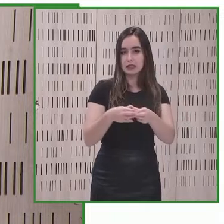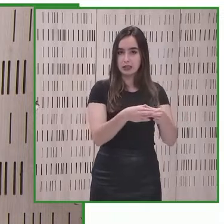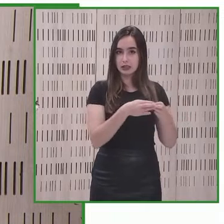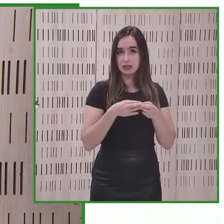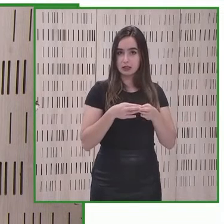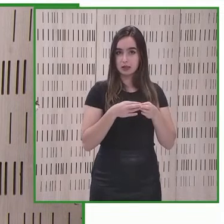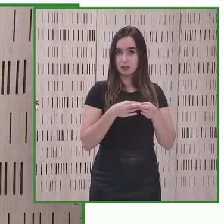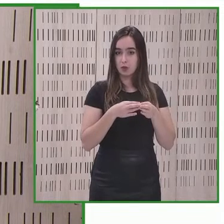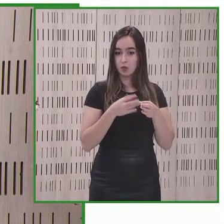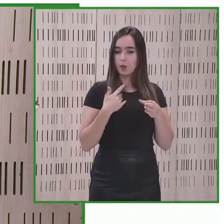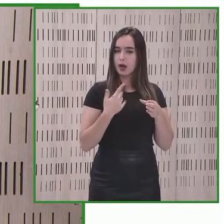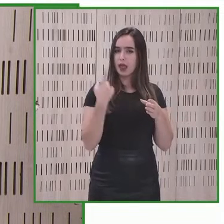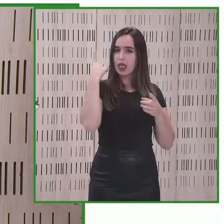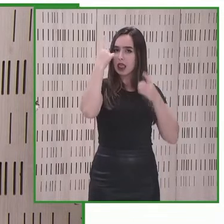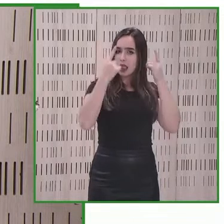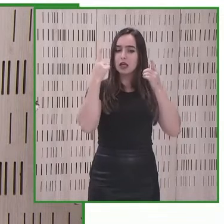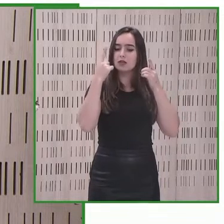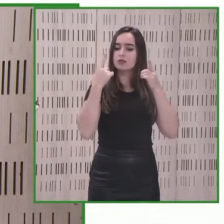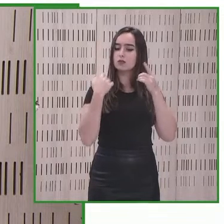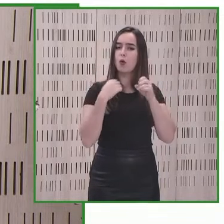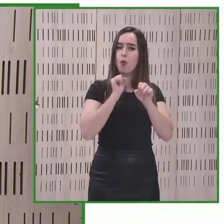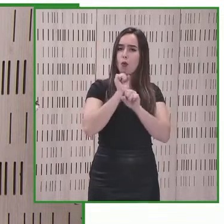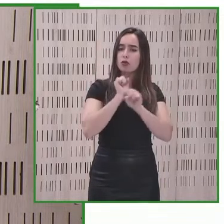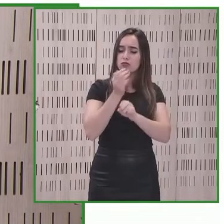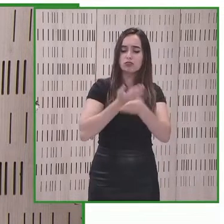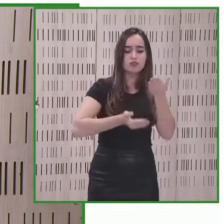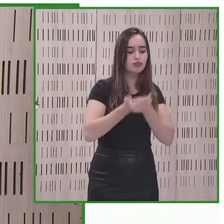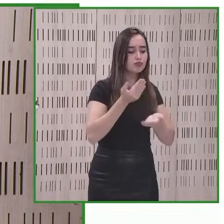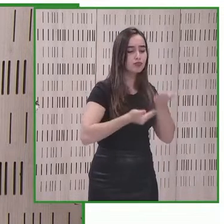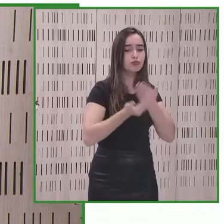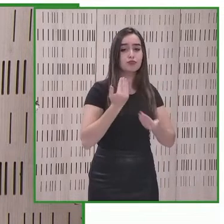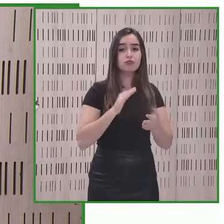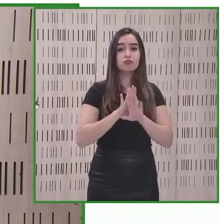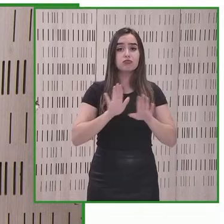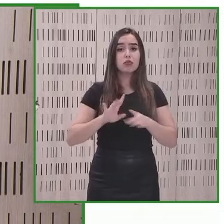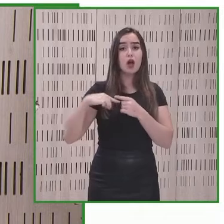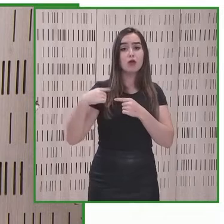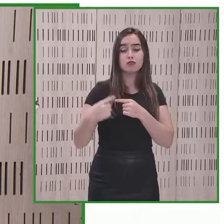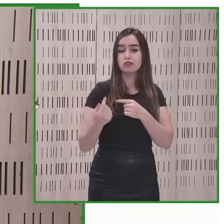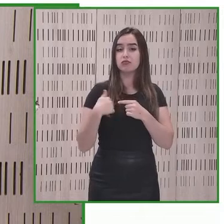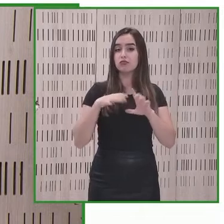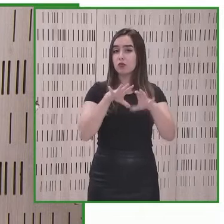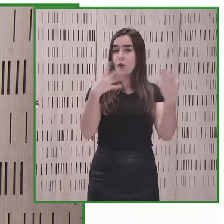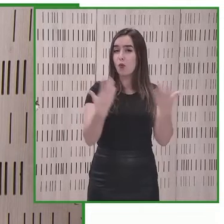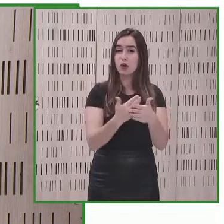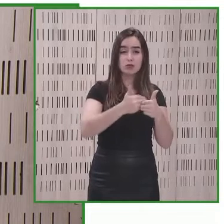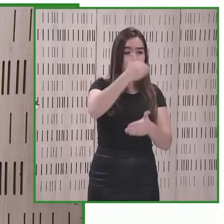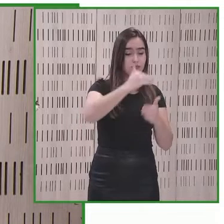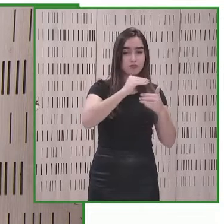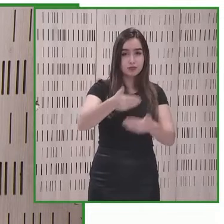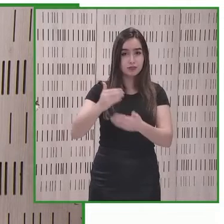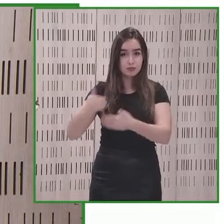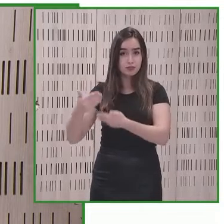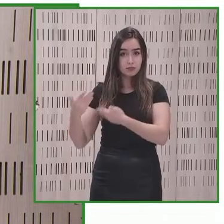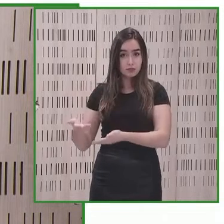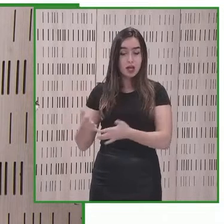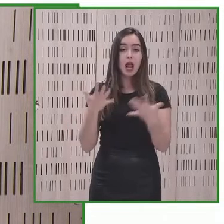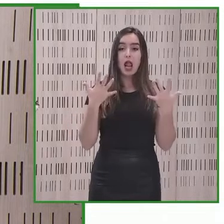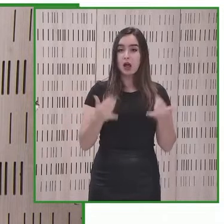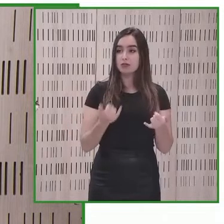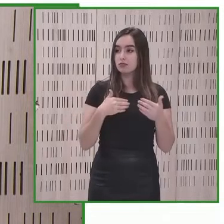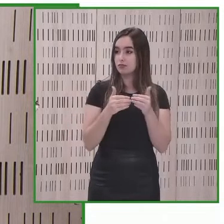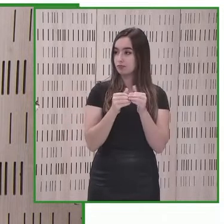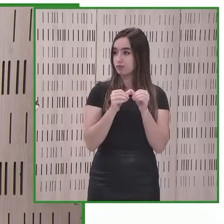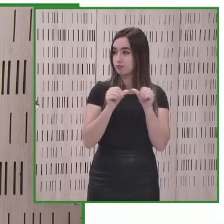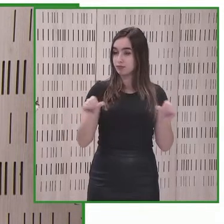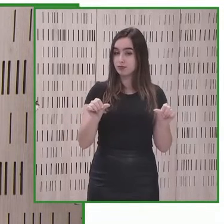firmemente que el trabajo colaborativo nos ayudará a crear un mundo sin barreras y bueno ha llegado el momento de dar inicio a nuestra ceremonia de apertura